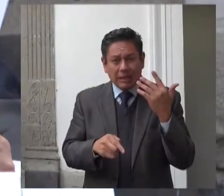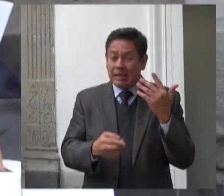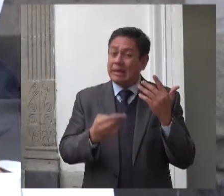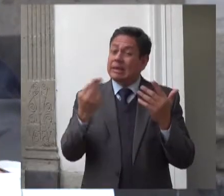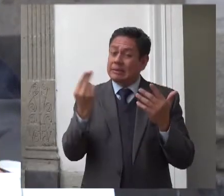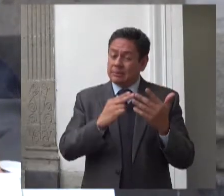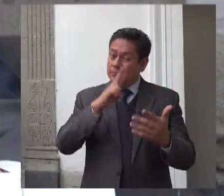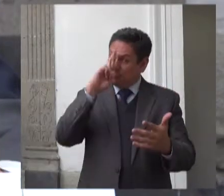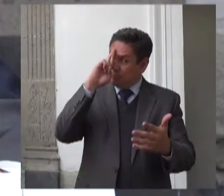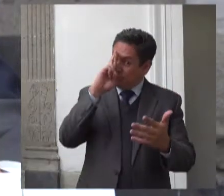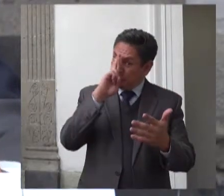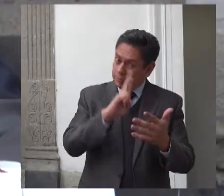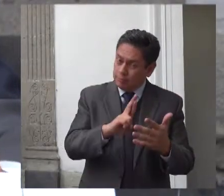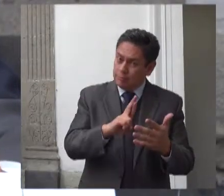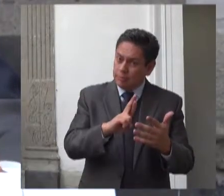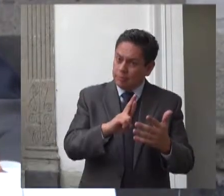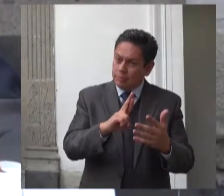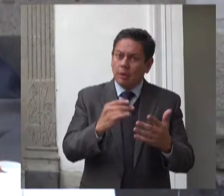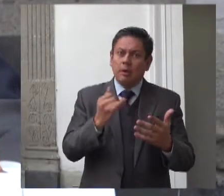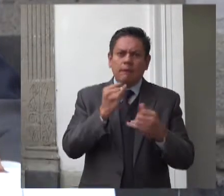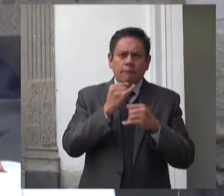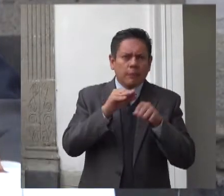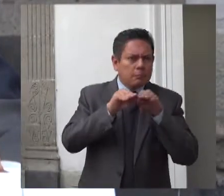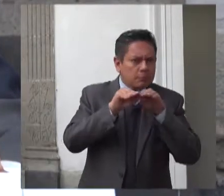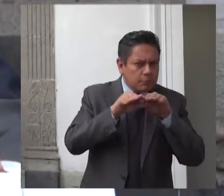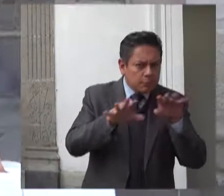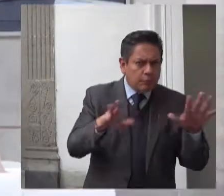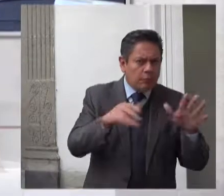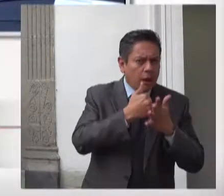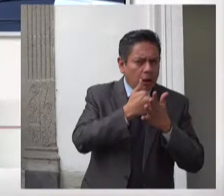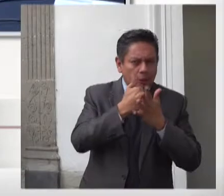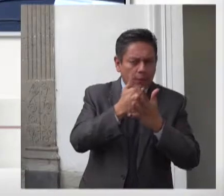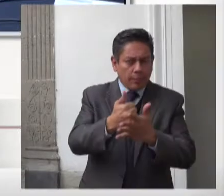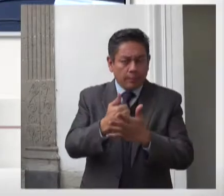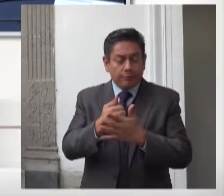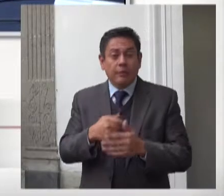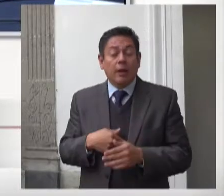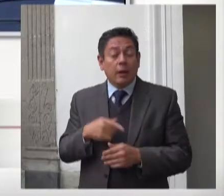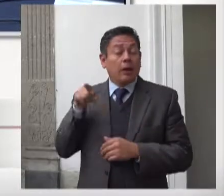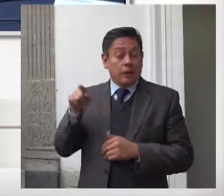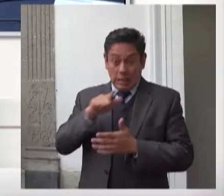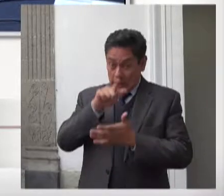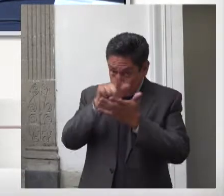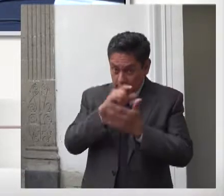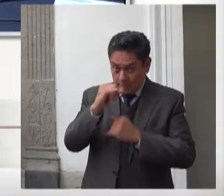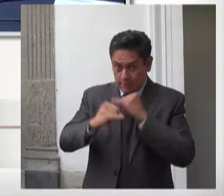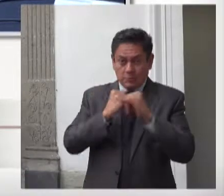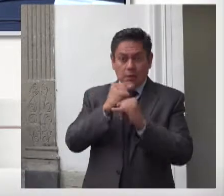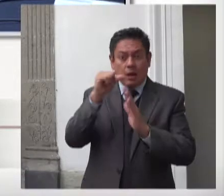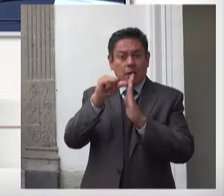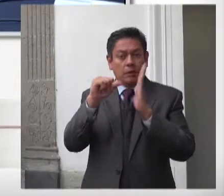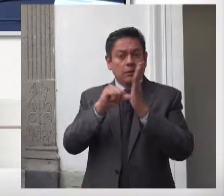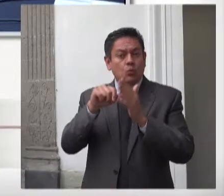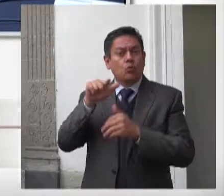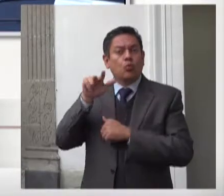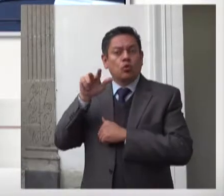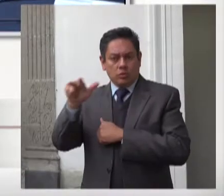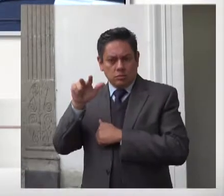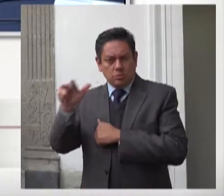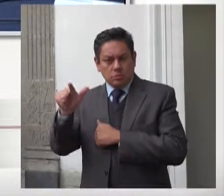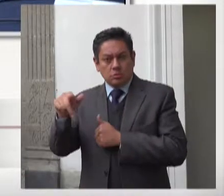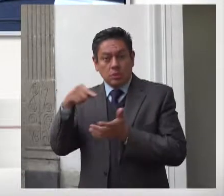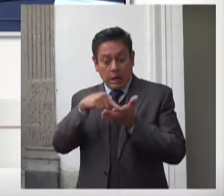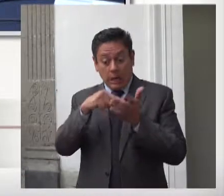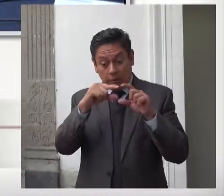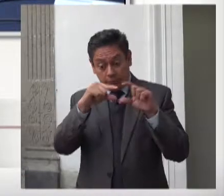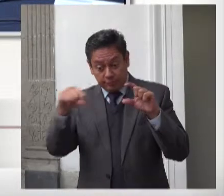de edad segundo el artículo 18 de dicha convención exige que el estado debe adoptar